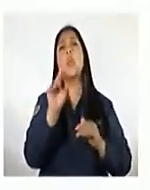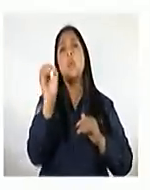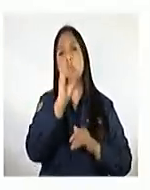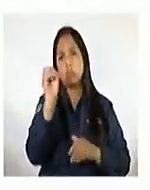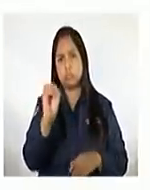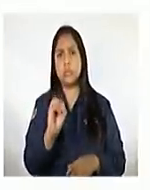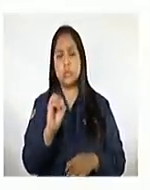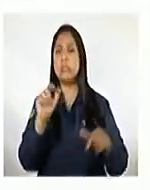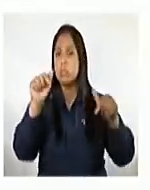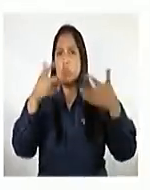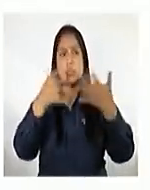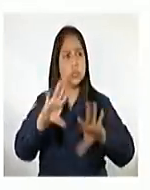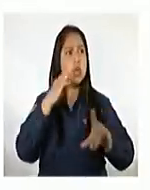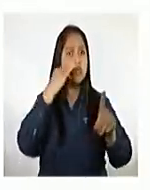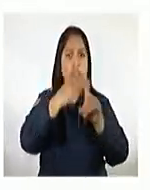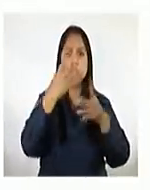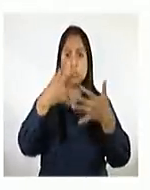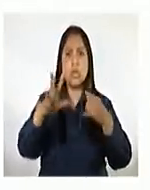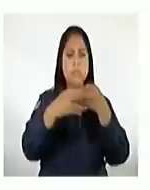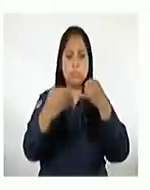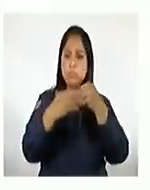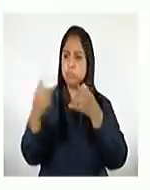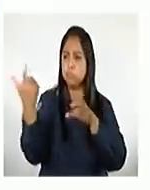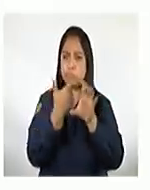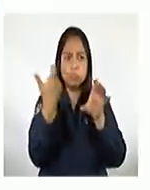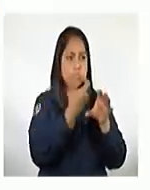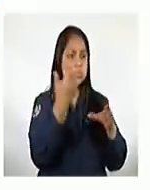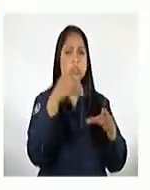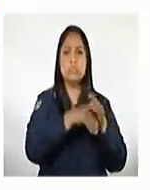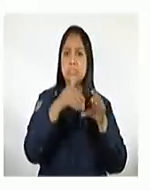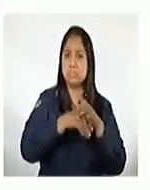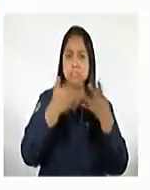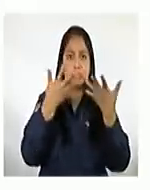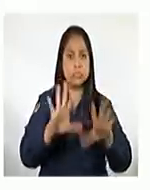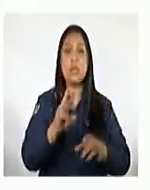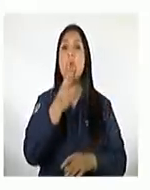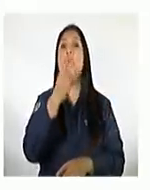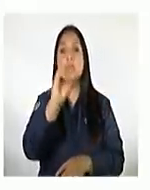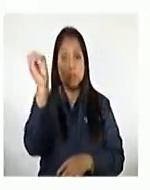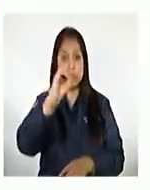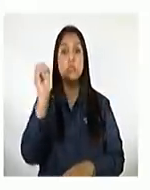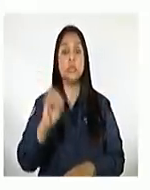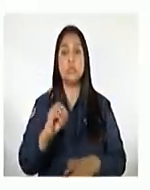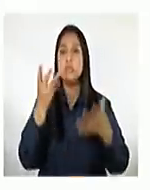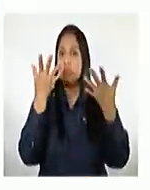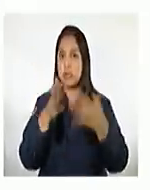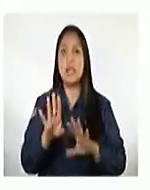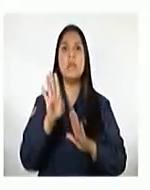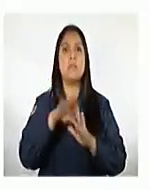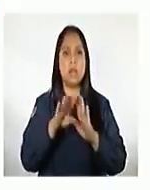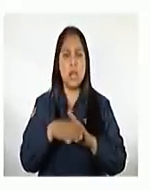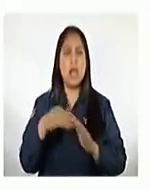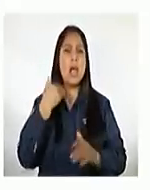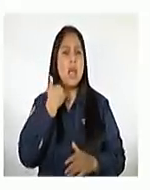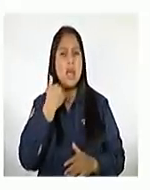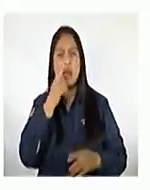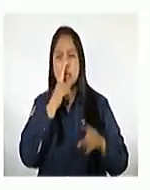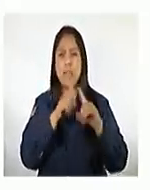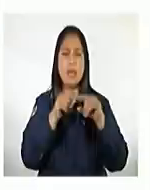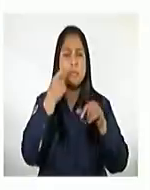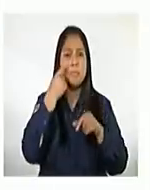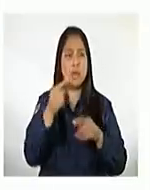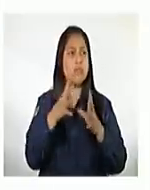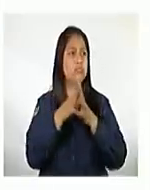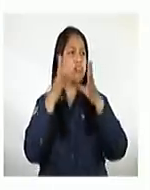Hemos superado ya la meta de recaudación propuesta por casi un 20%. Ha disminuido la inflación y la expectativa de